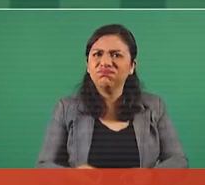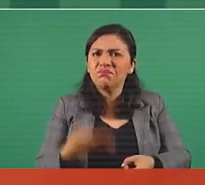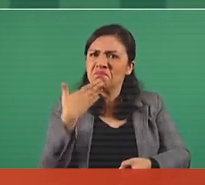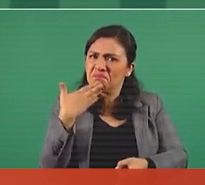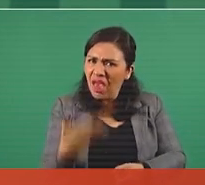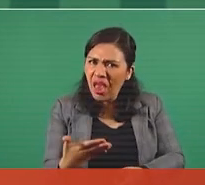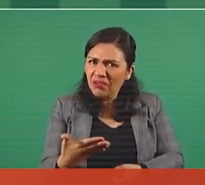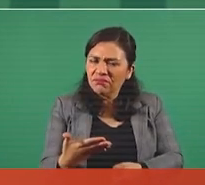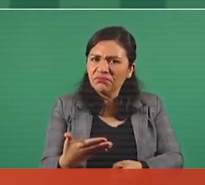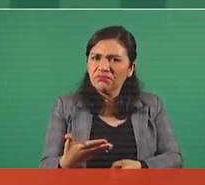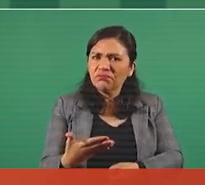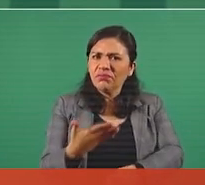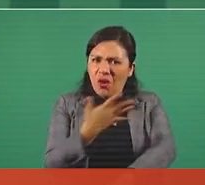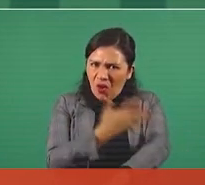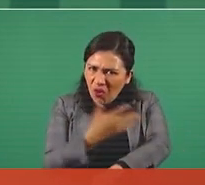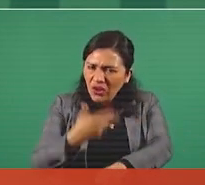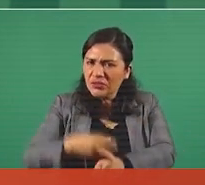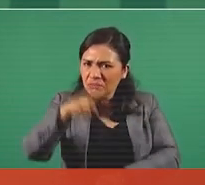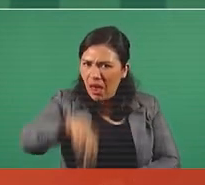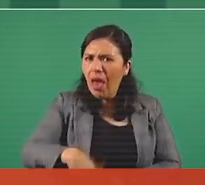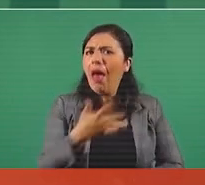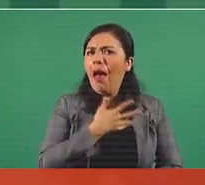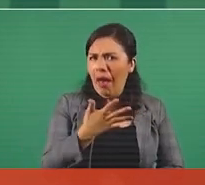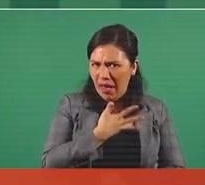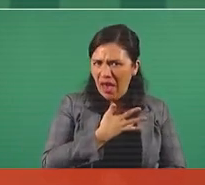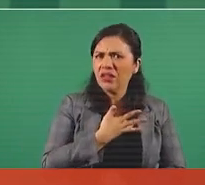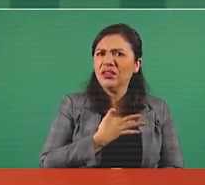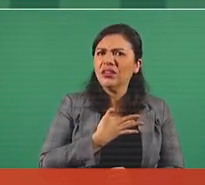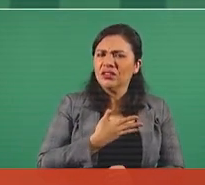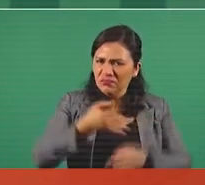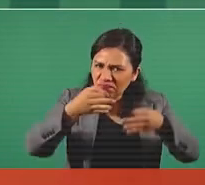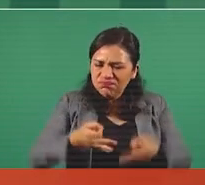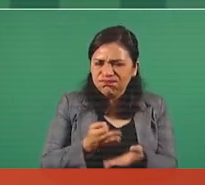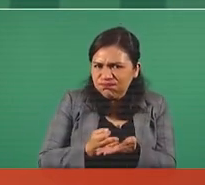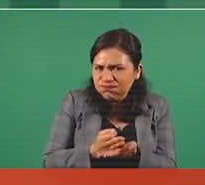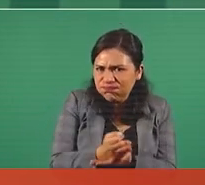rectos,